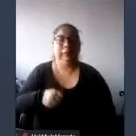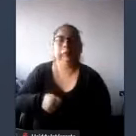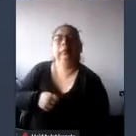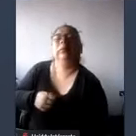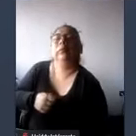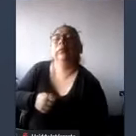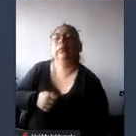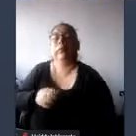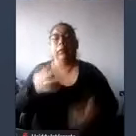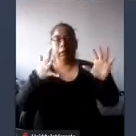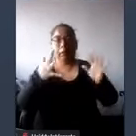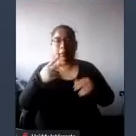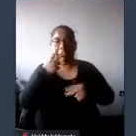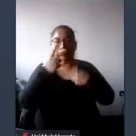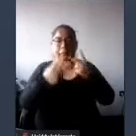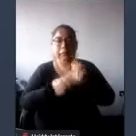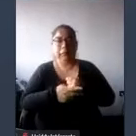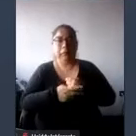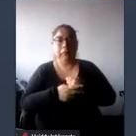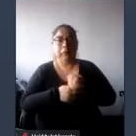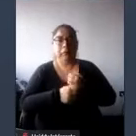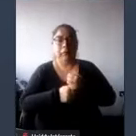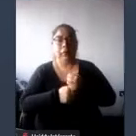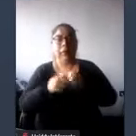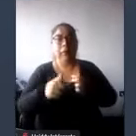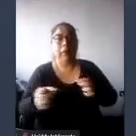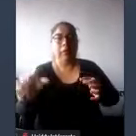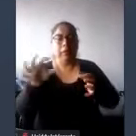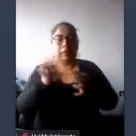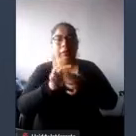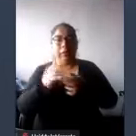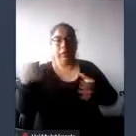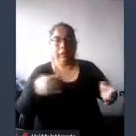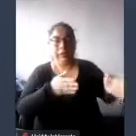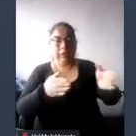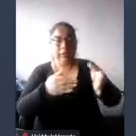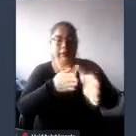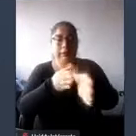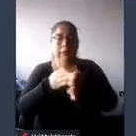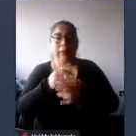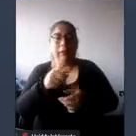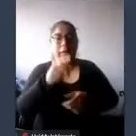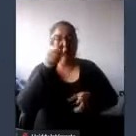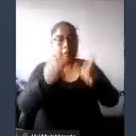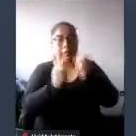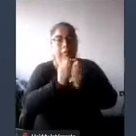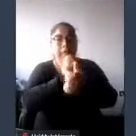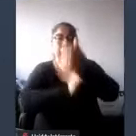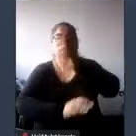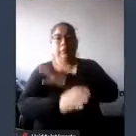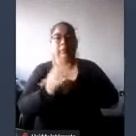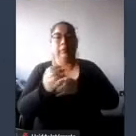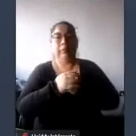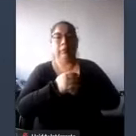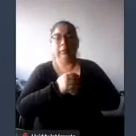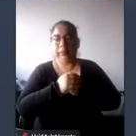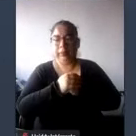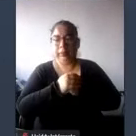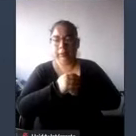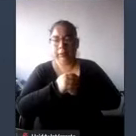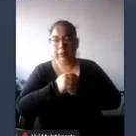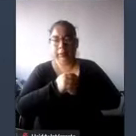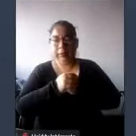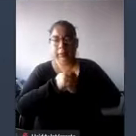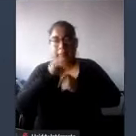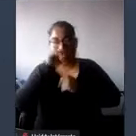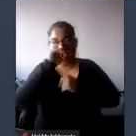se habían aplicado las medidas de conectividad y accesibilidad para los discapacitados ante eso